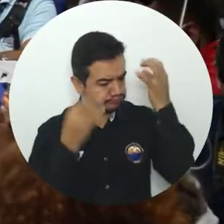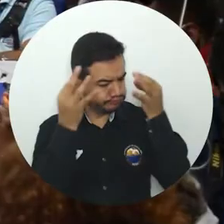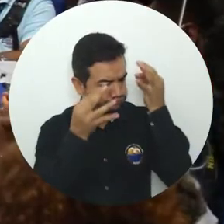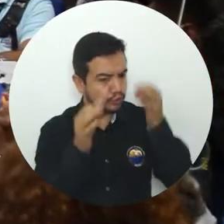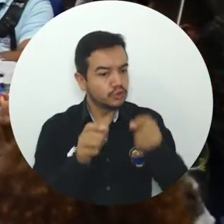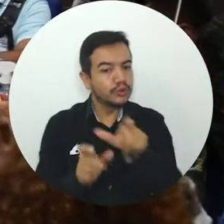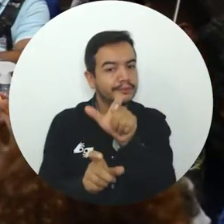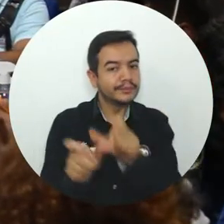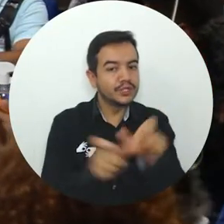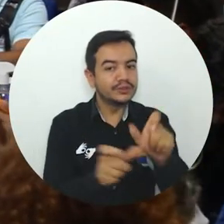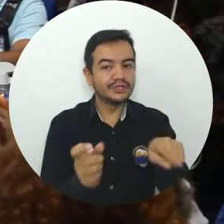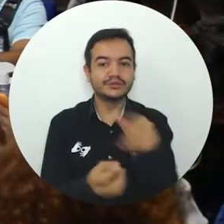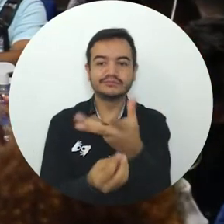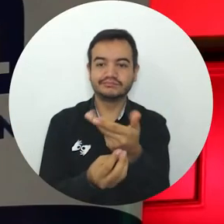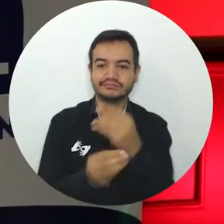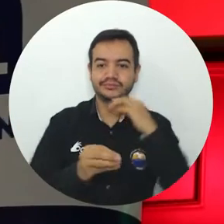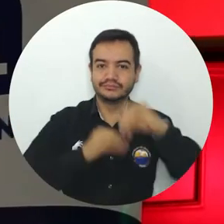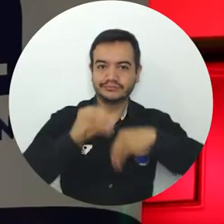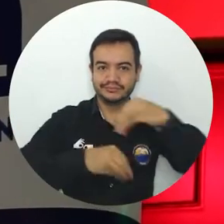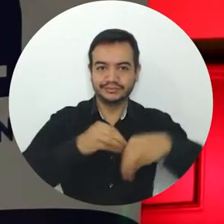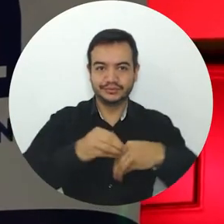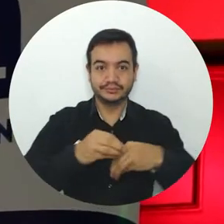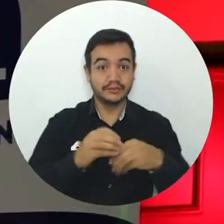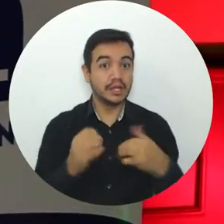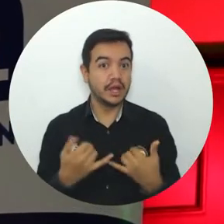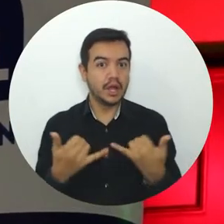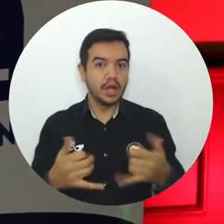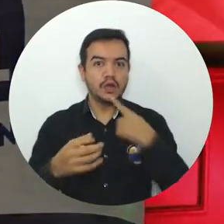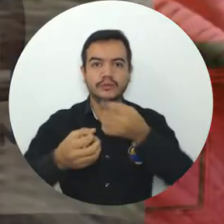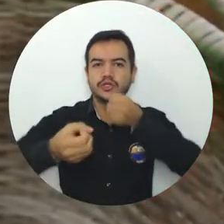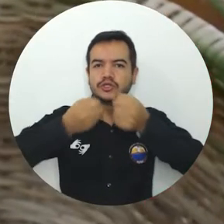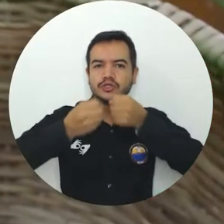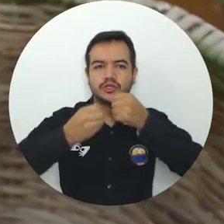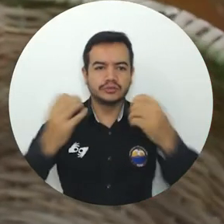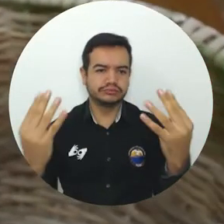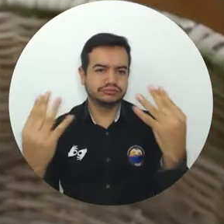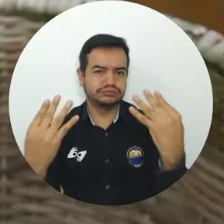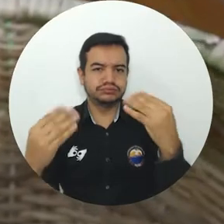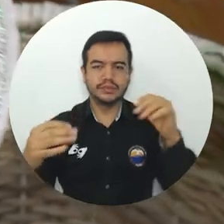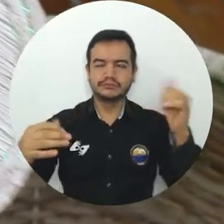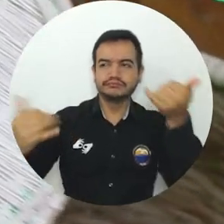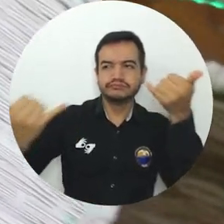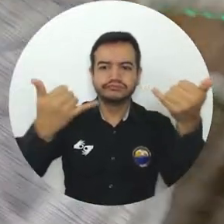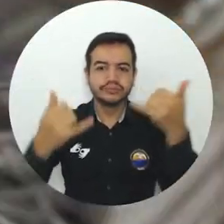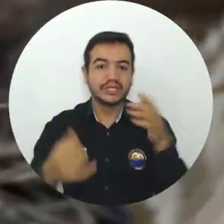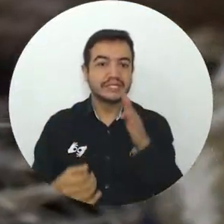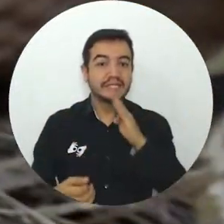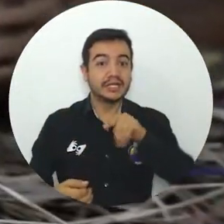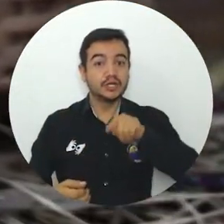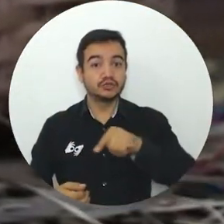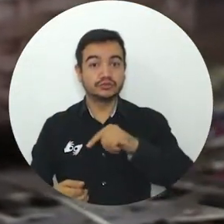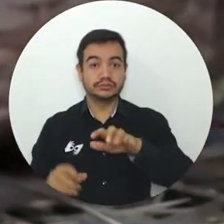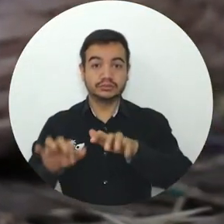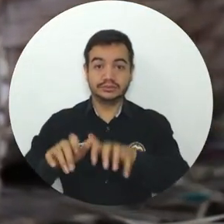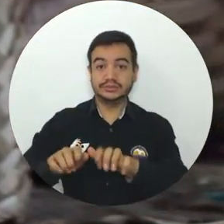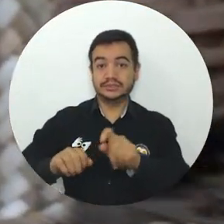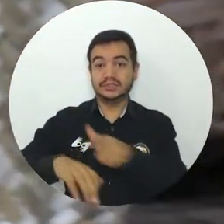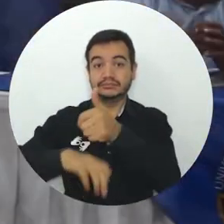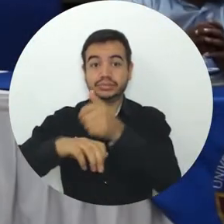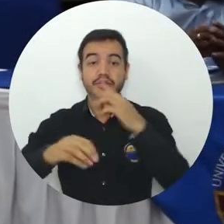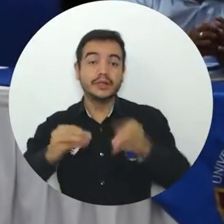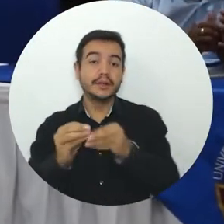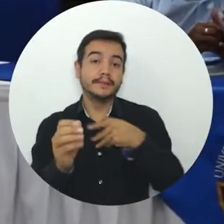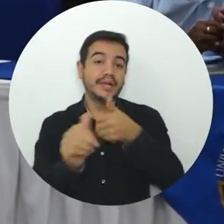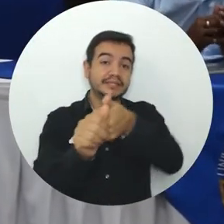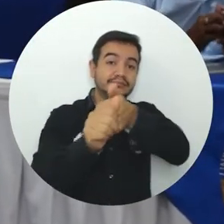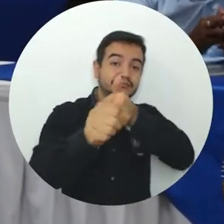Ante medios de comunicación, la Alma Mater, a través de la Vicerrectoría de Investigación y la Vicerrectoría de Extensión y Proyección